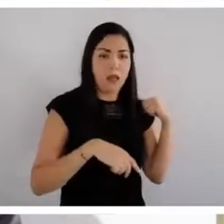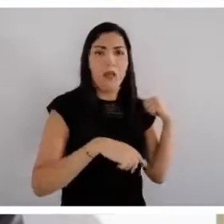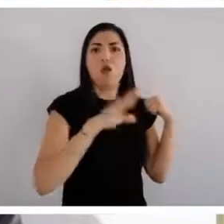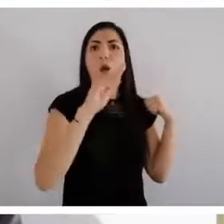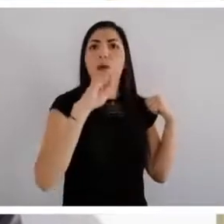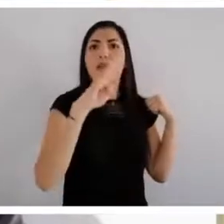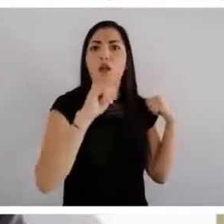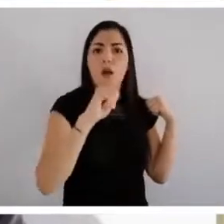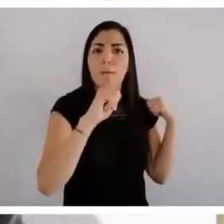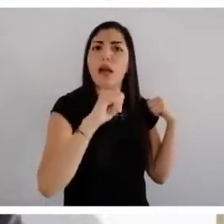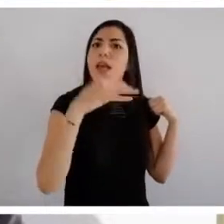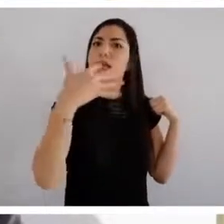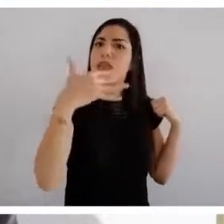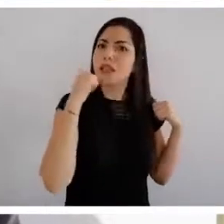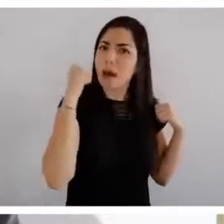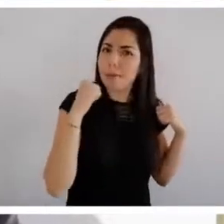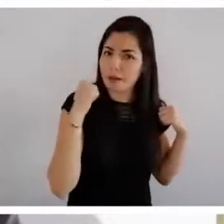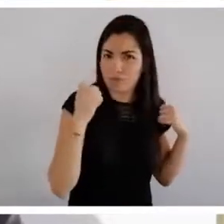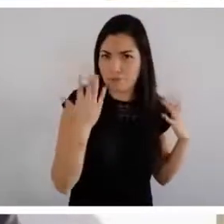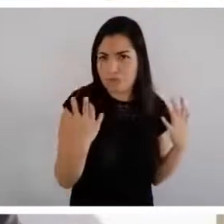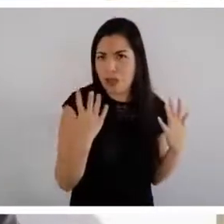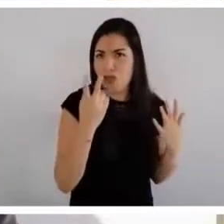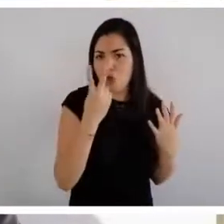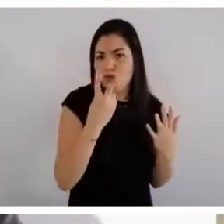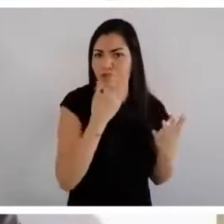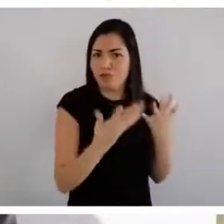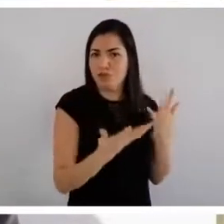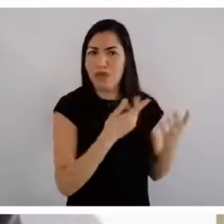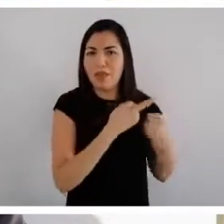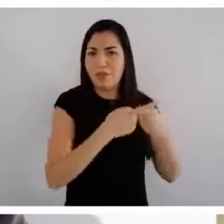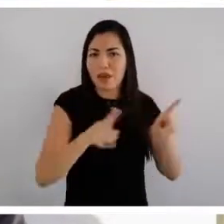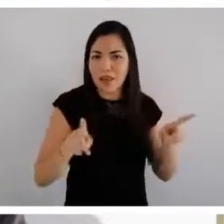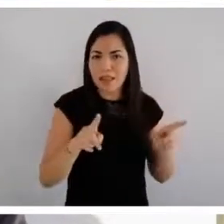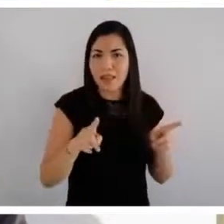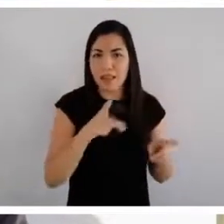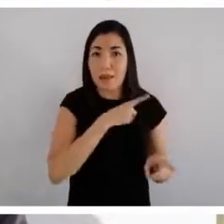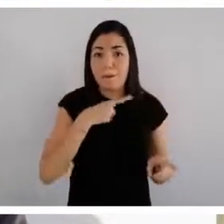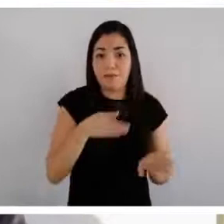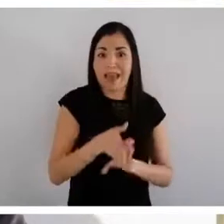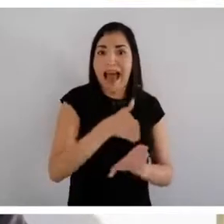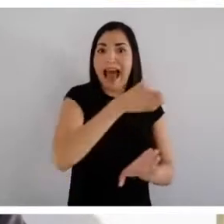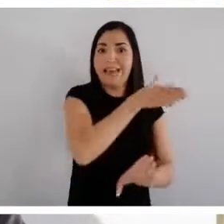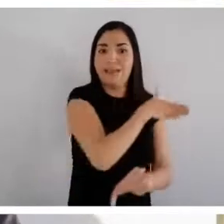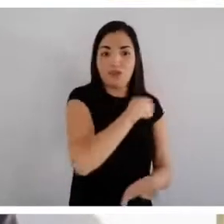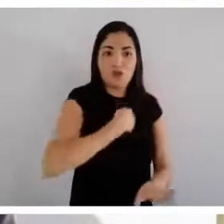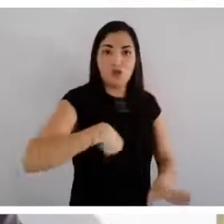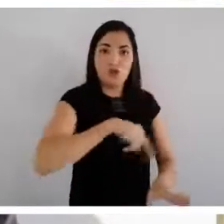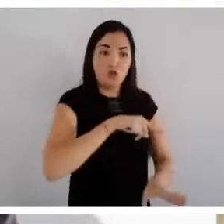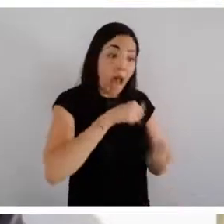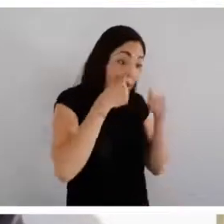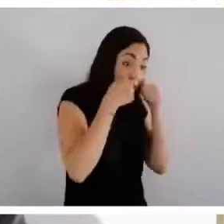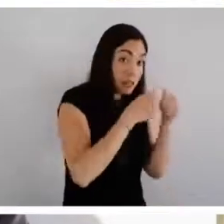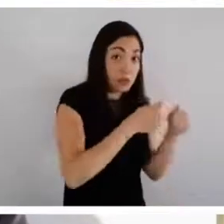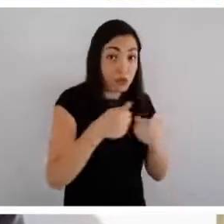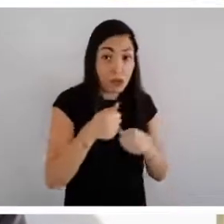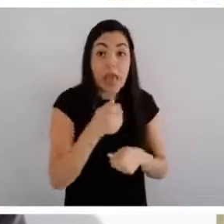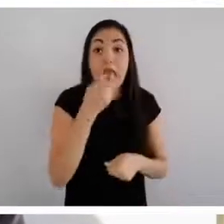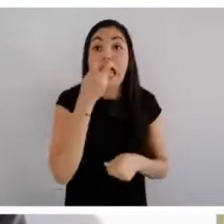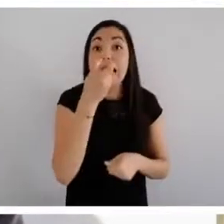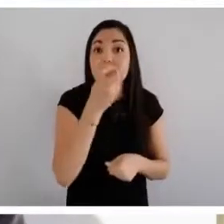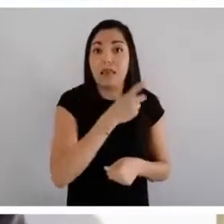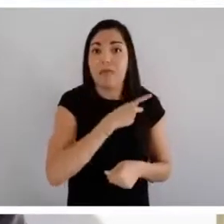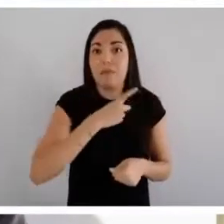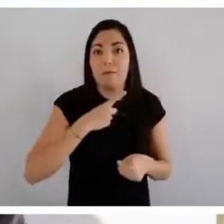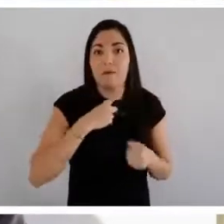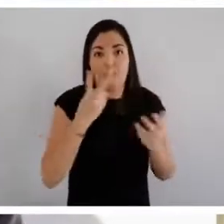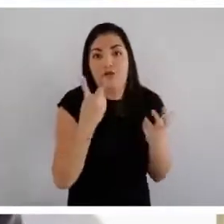8 de abril a 99 muertes el 15 de abril. Esta es la diferencia de tomarse en serio la contingencia y actuar a tiempo. Esa